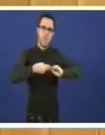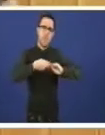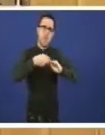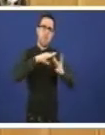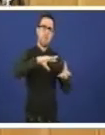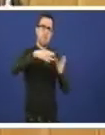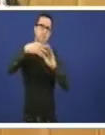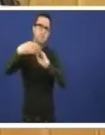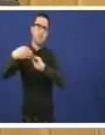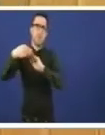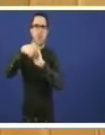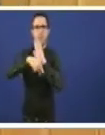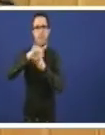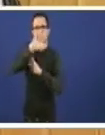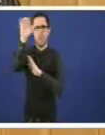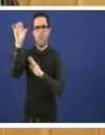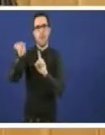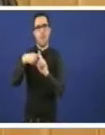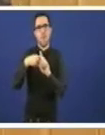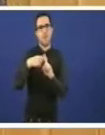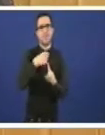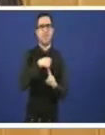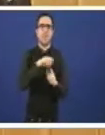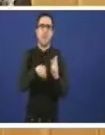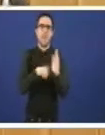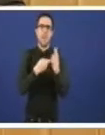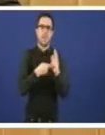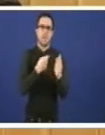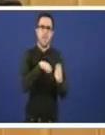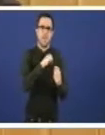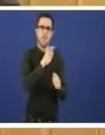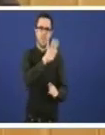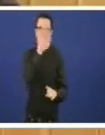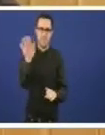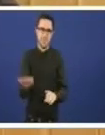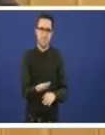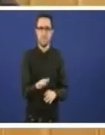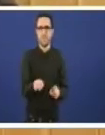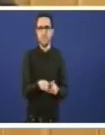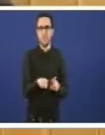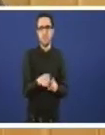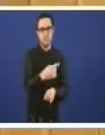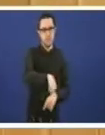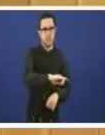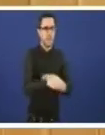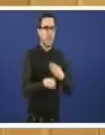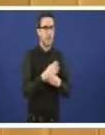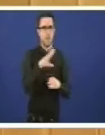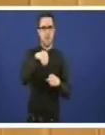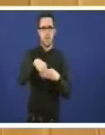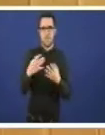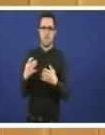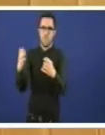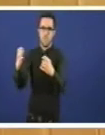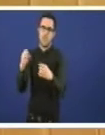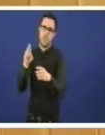da legislación estatal que é básica nos trao que vostedes fixeron nas cortes xerais e tamén como